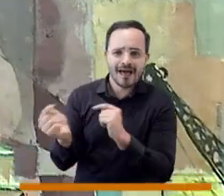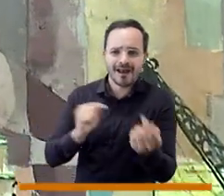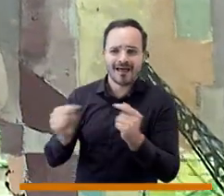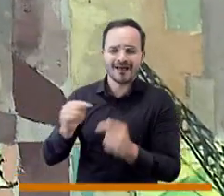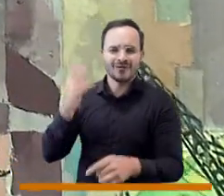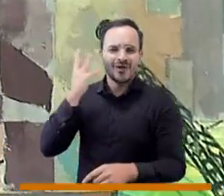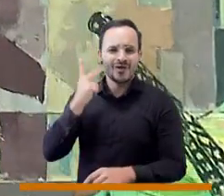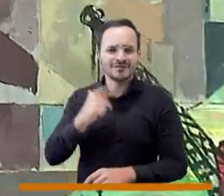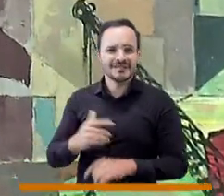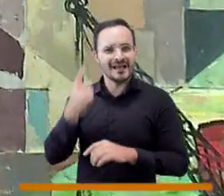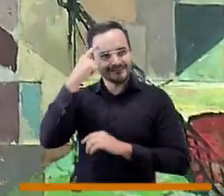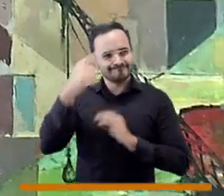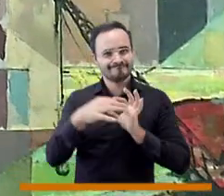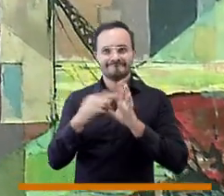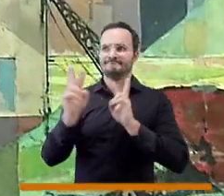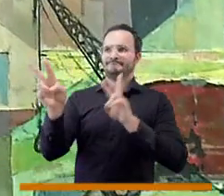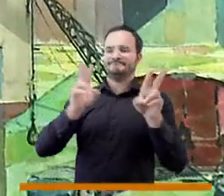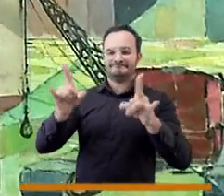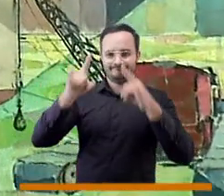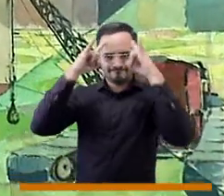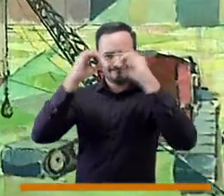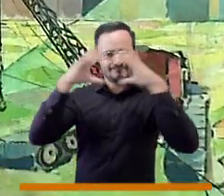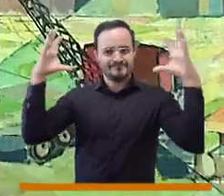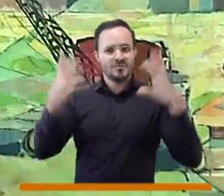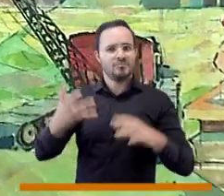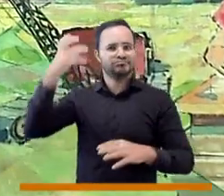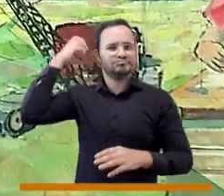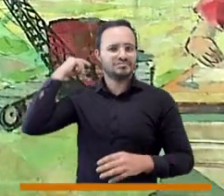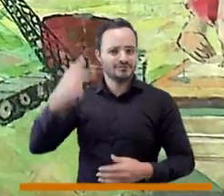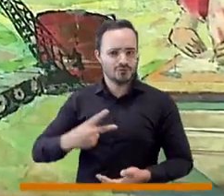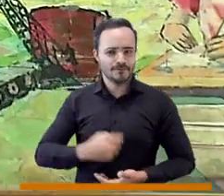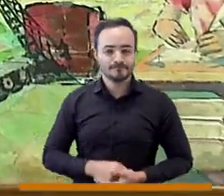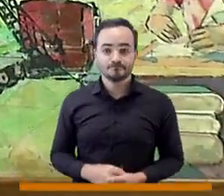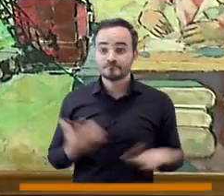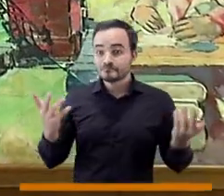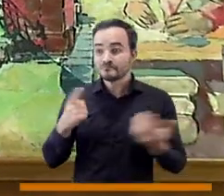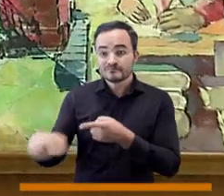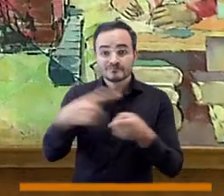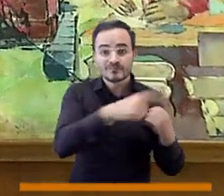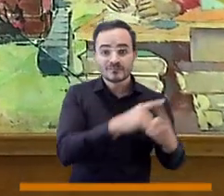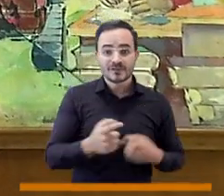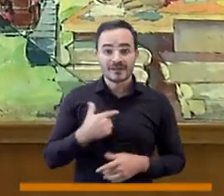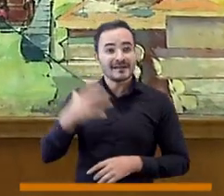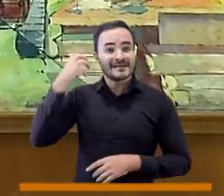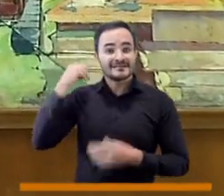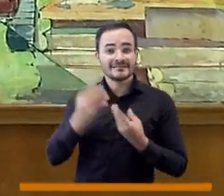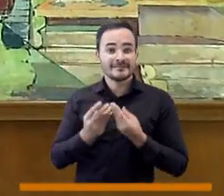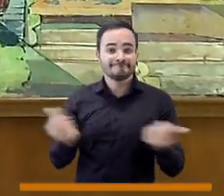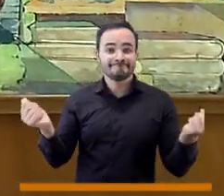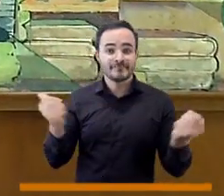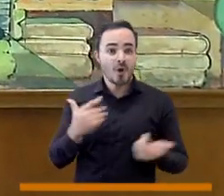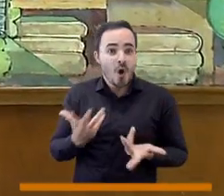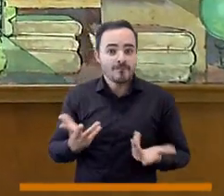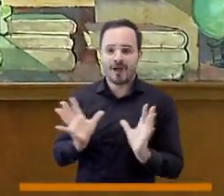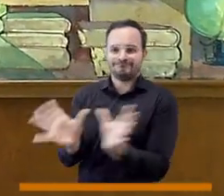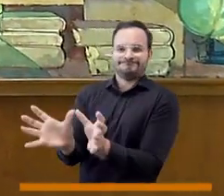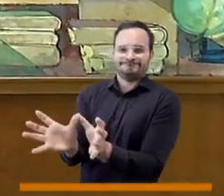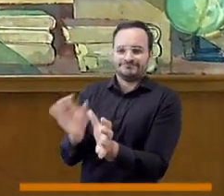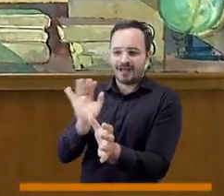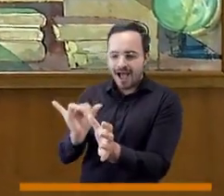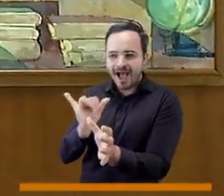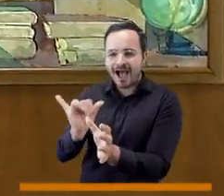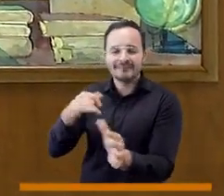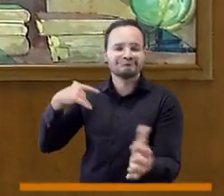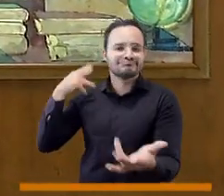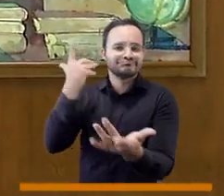recinto, ocurre a diario desde hace décadas. Los espacios públicos son los escenarios ideales para inmortalizar las grandes obras de